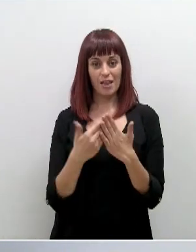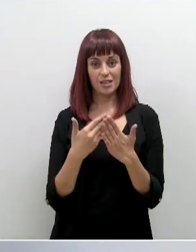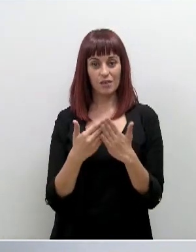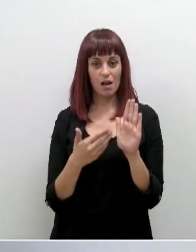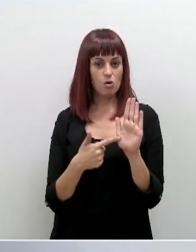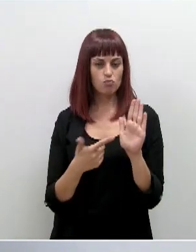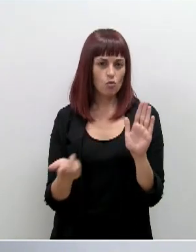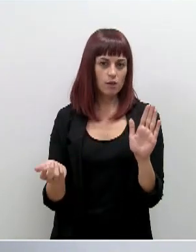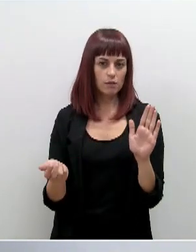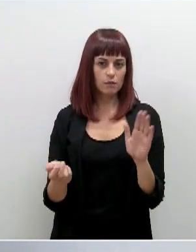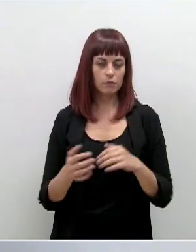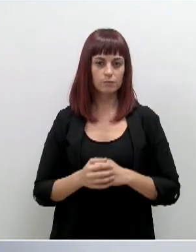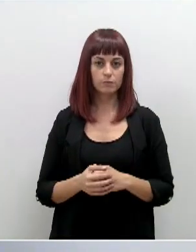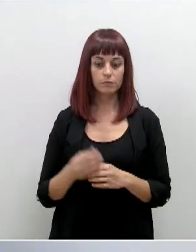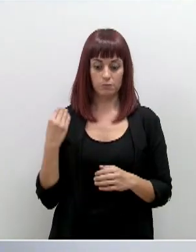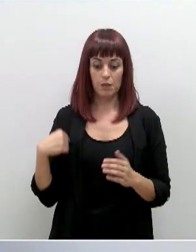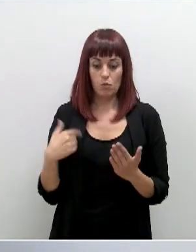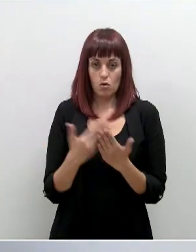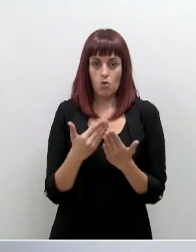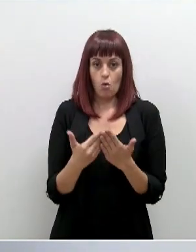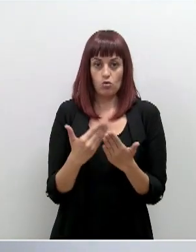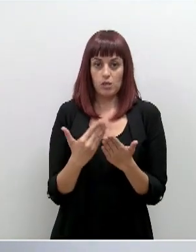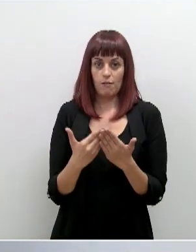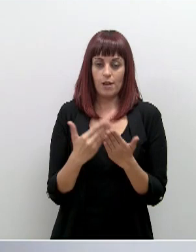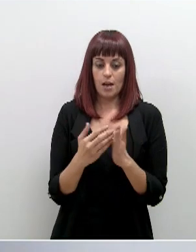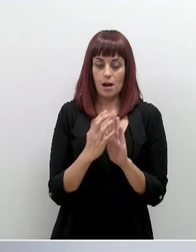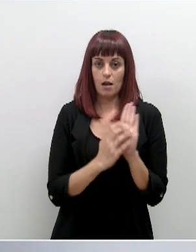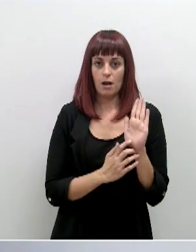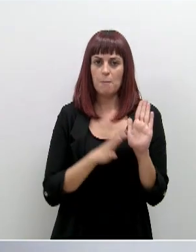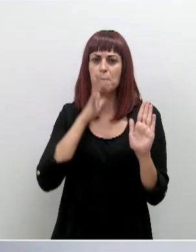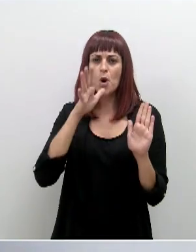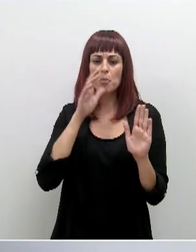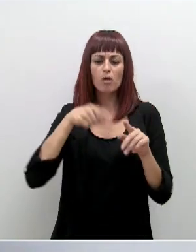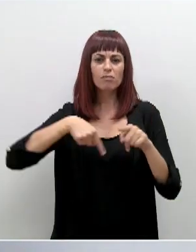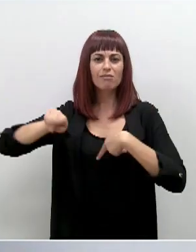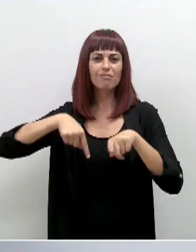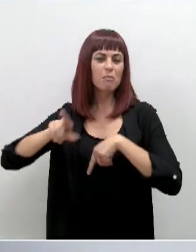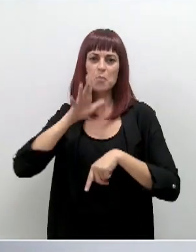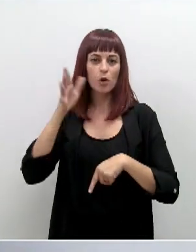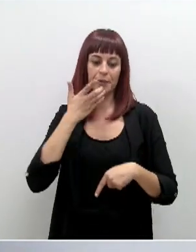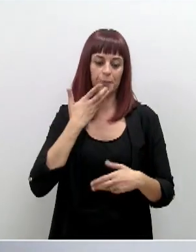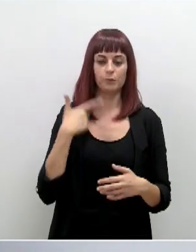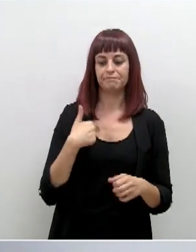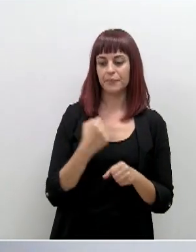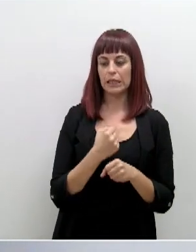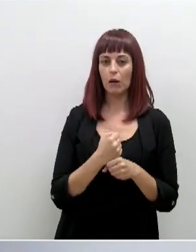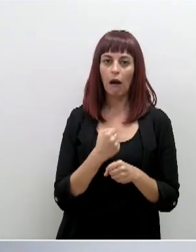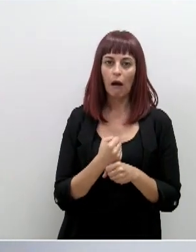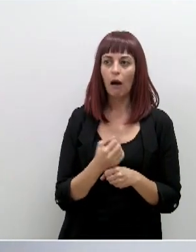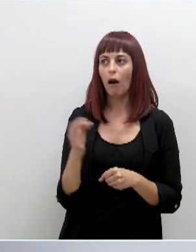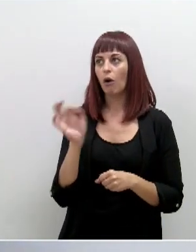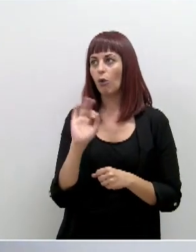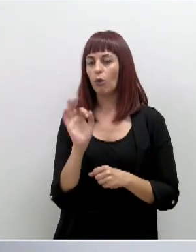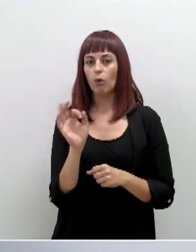aquellos documentos acreditativos o que justifiquen el motivo de su desplazamiento. Si es un trabajador, un